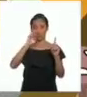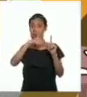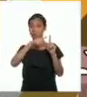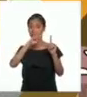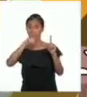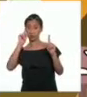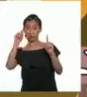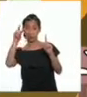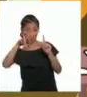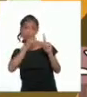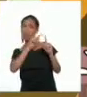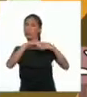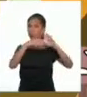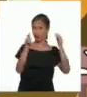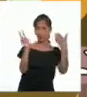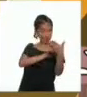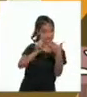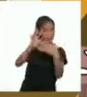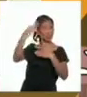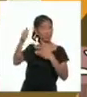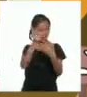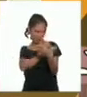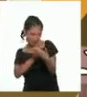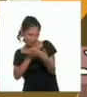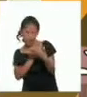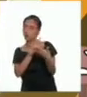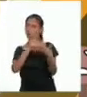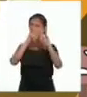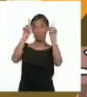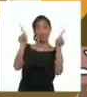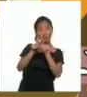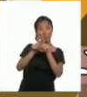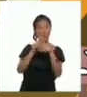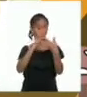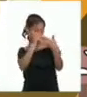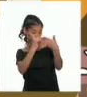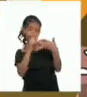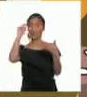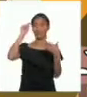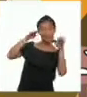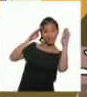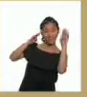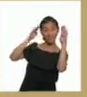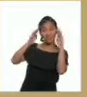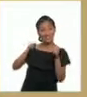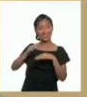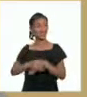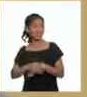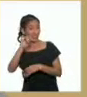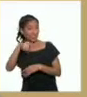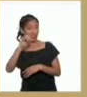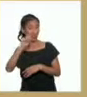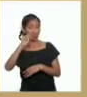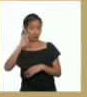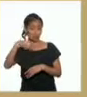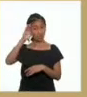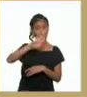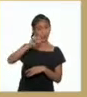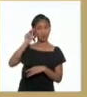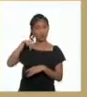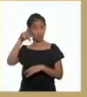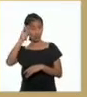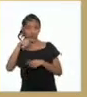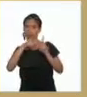Carrión vamos a leerlo y luego elaboraremos una ficha con estos datos atentos José Faustino Sánchez